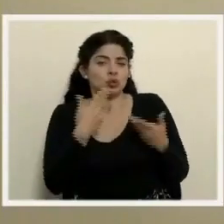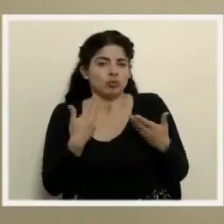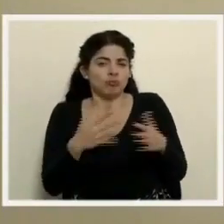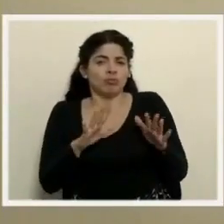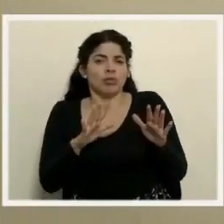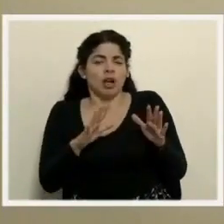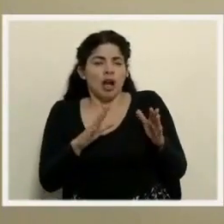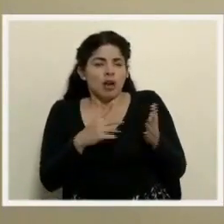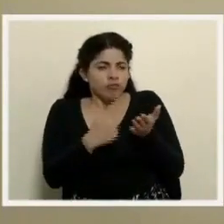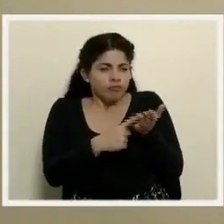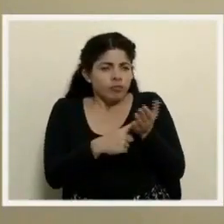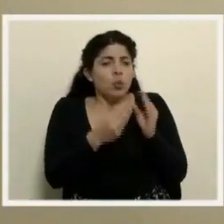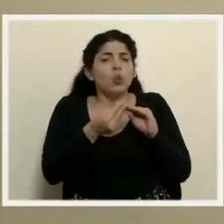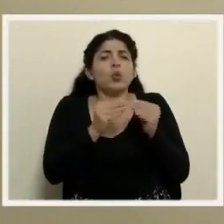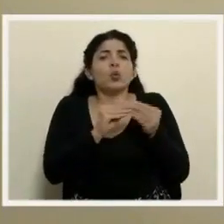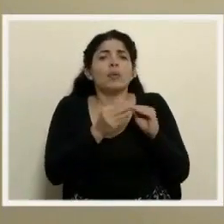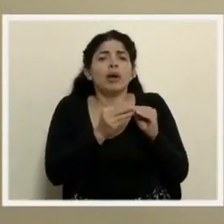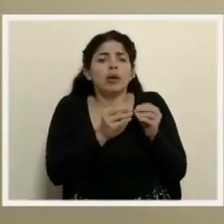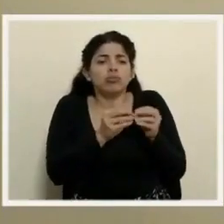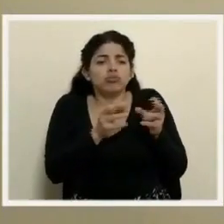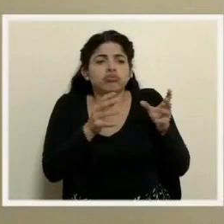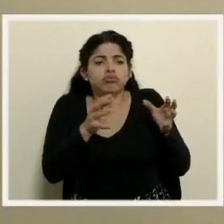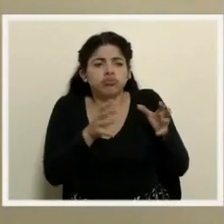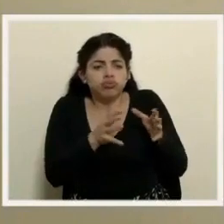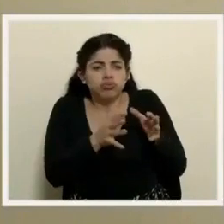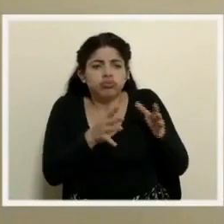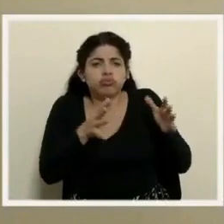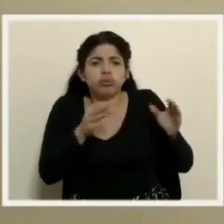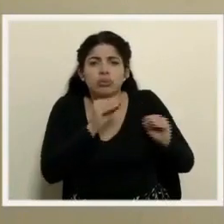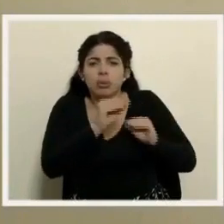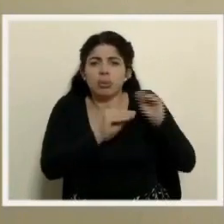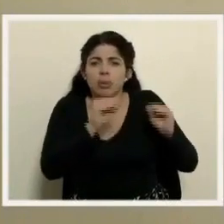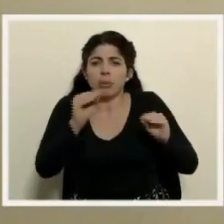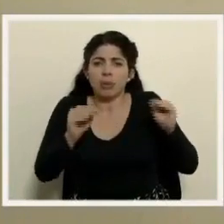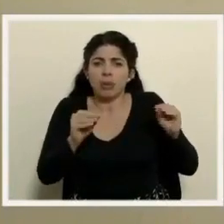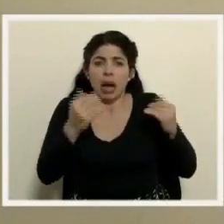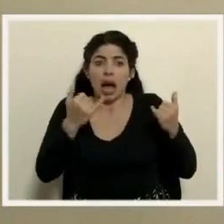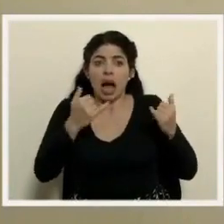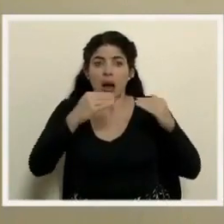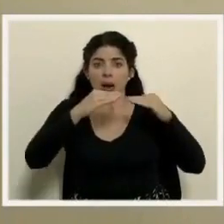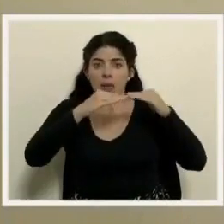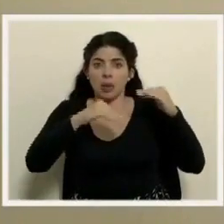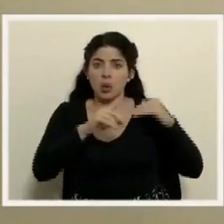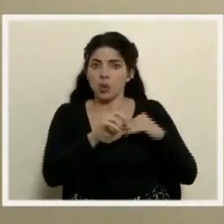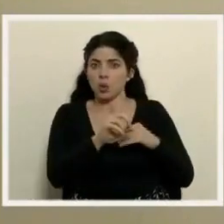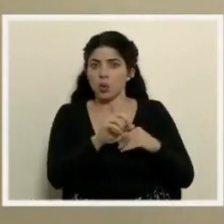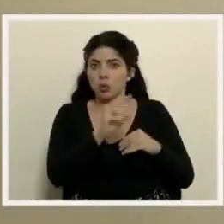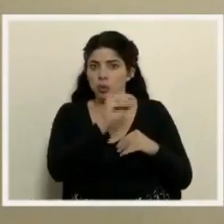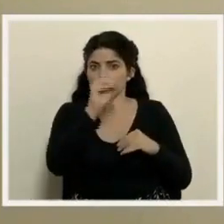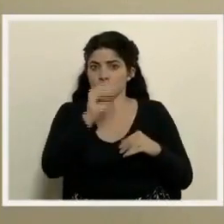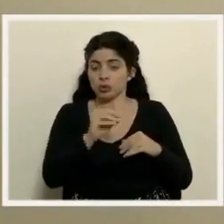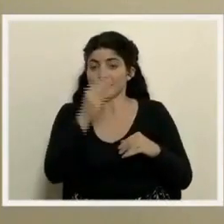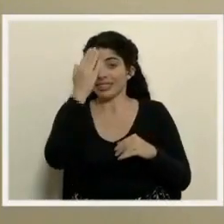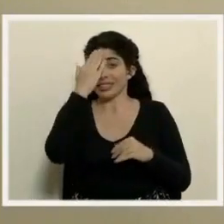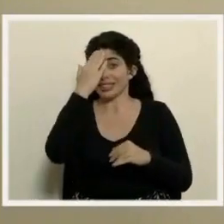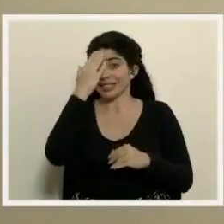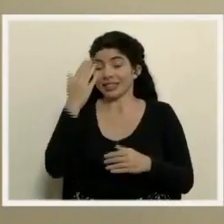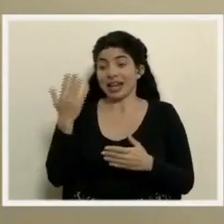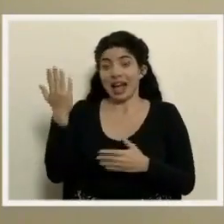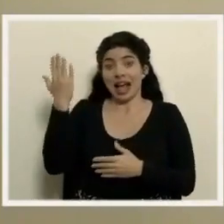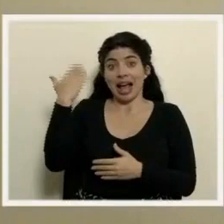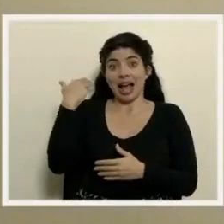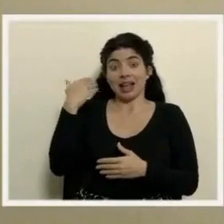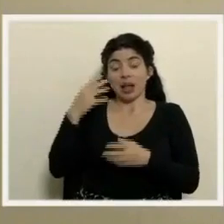números reproductivos básicos, ¿verdad? Porque se han mantenido por debajo de uno. Sabemos que la cantidad de casos que se estaban